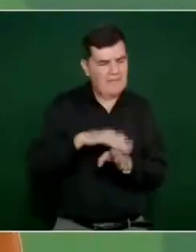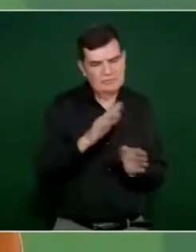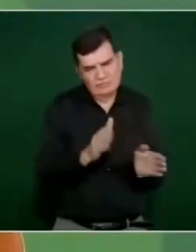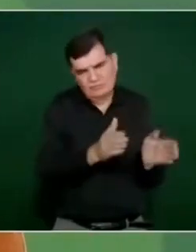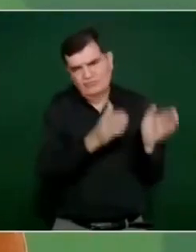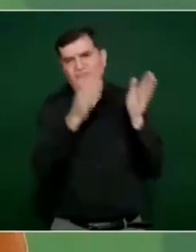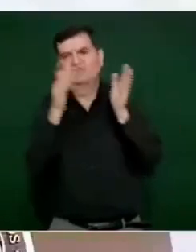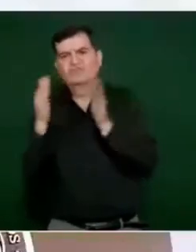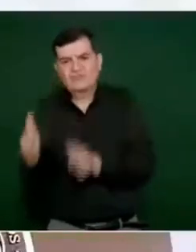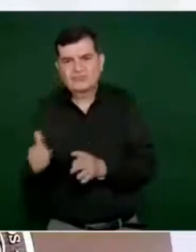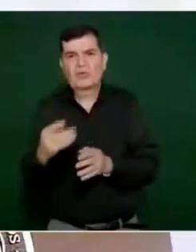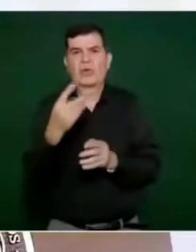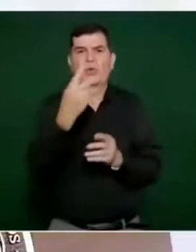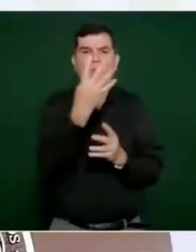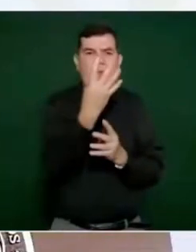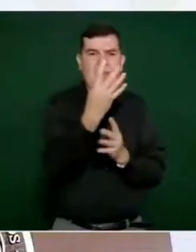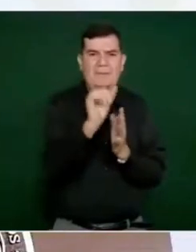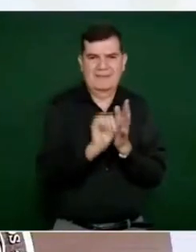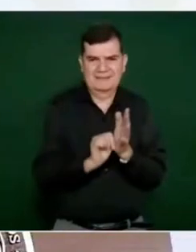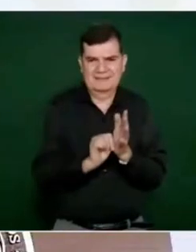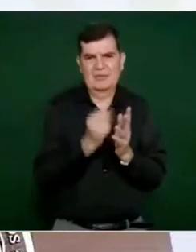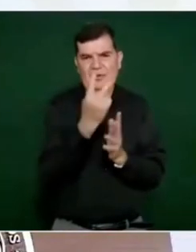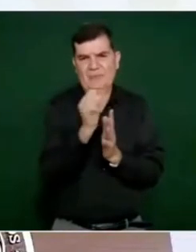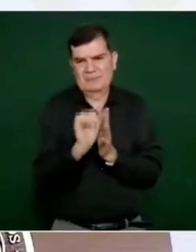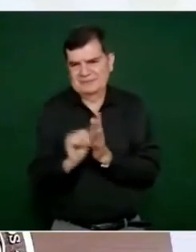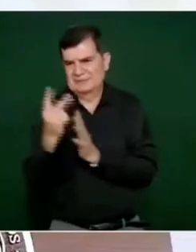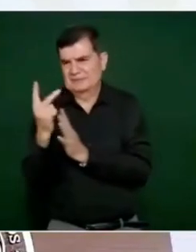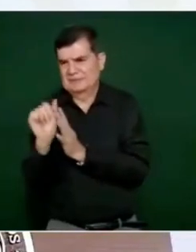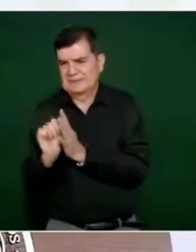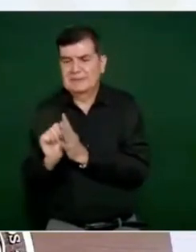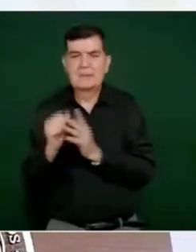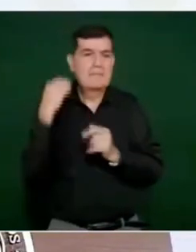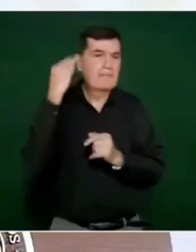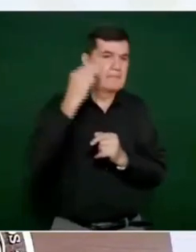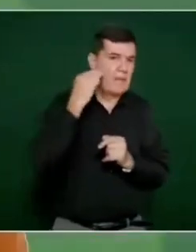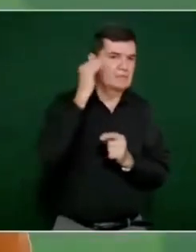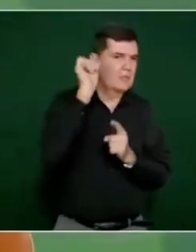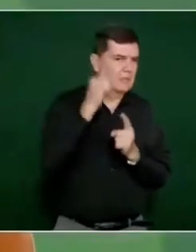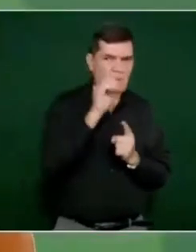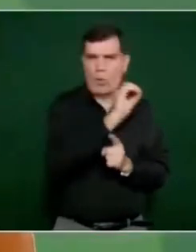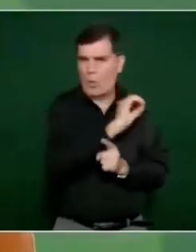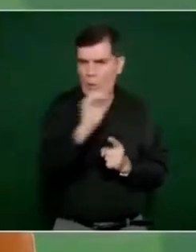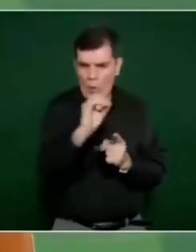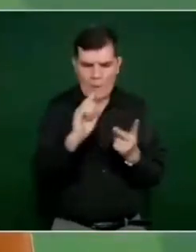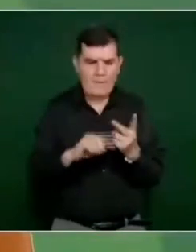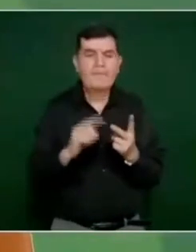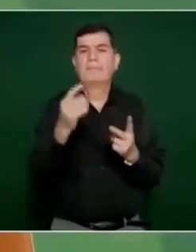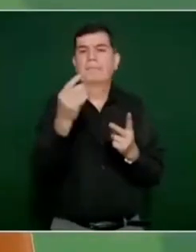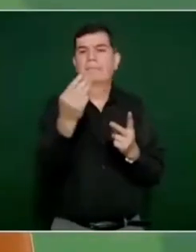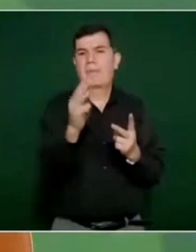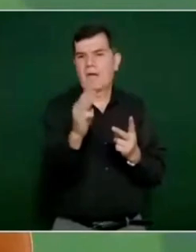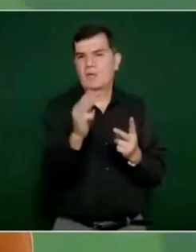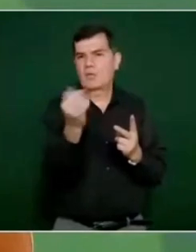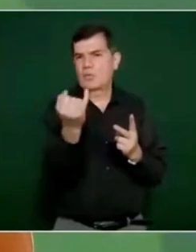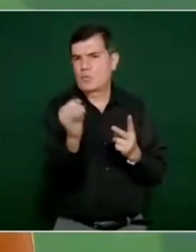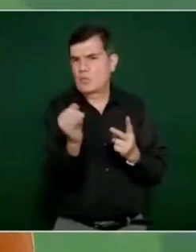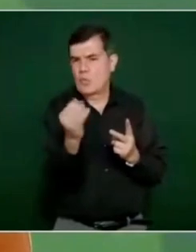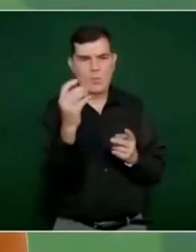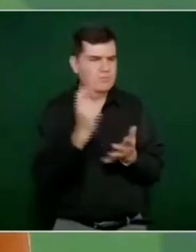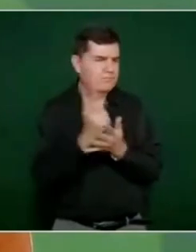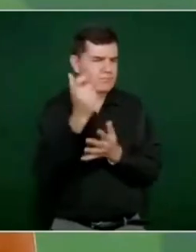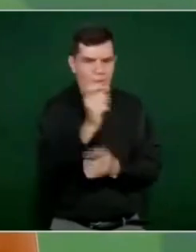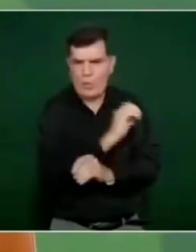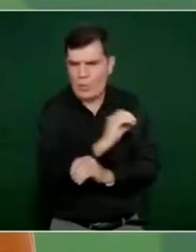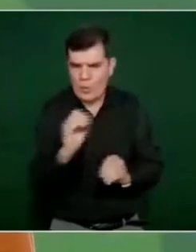bimestres más, es decir, no habrá pago para marzo y abril y para mayo y junio. Y